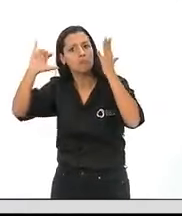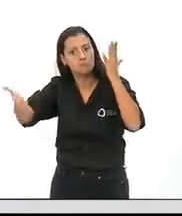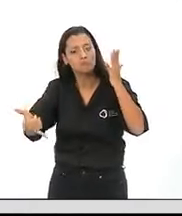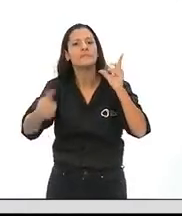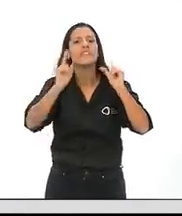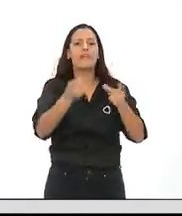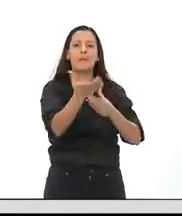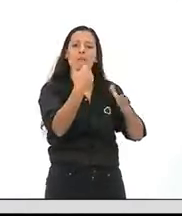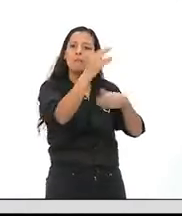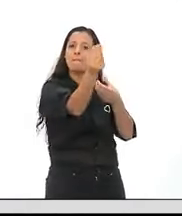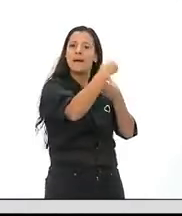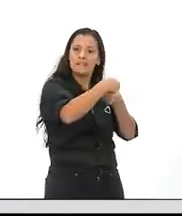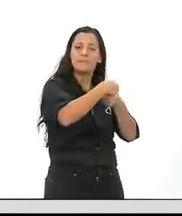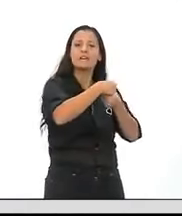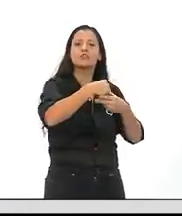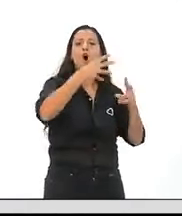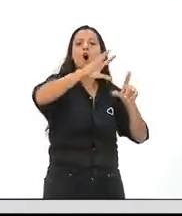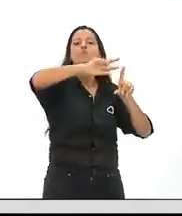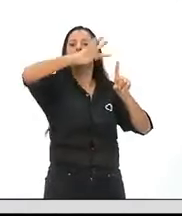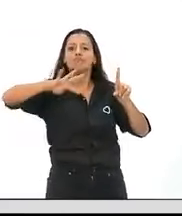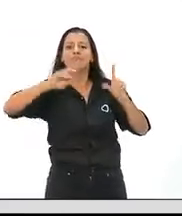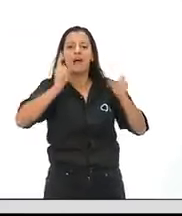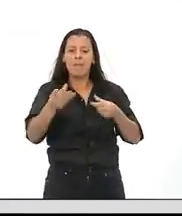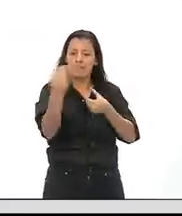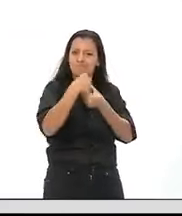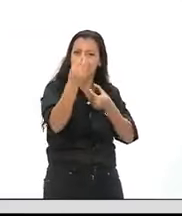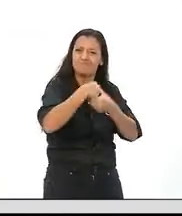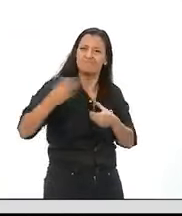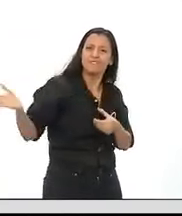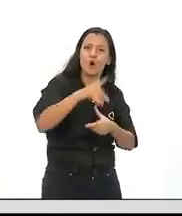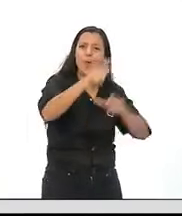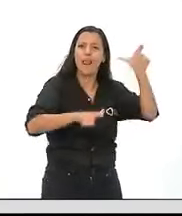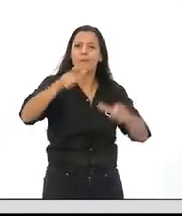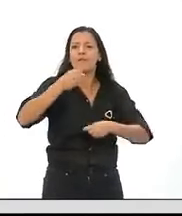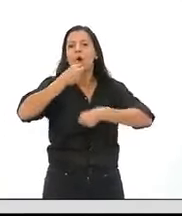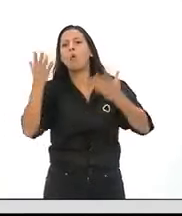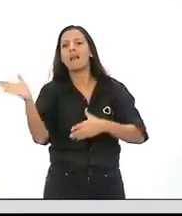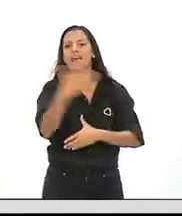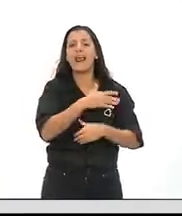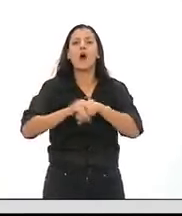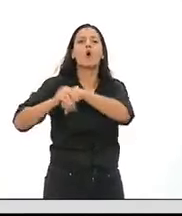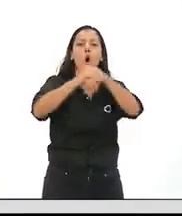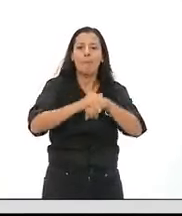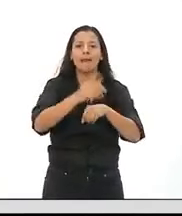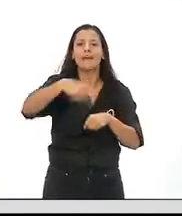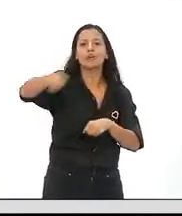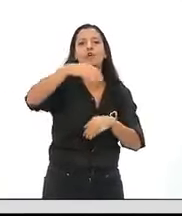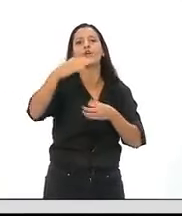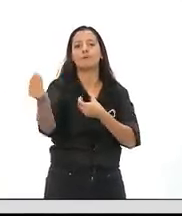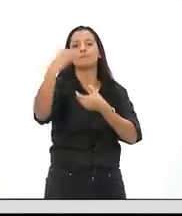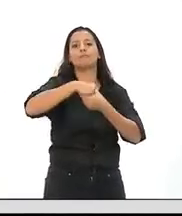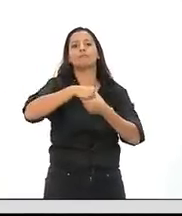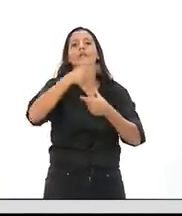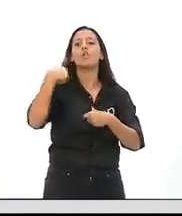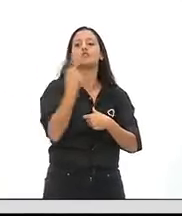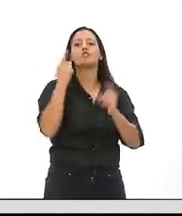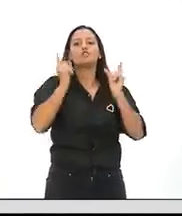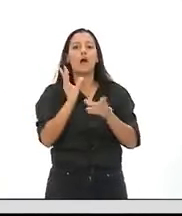participar los colectivos LGTB, empiezan a participar otros. Y también, compañeros y compañeras, tenemos que participar nosotros.